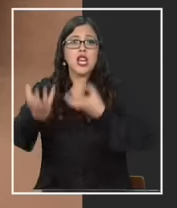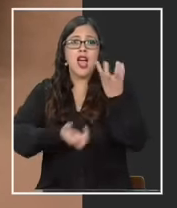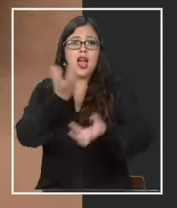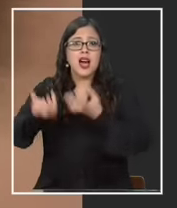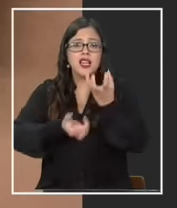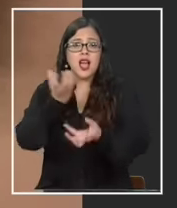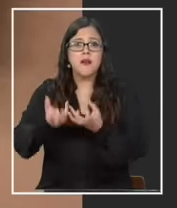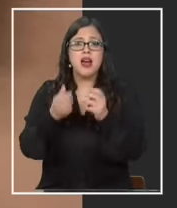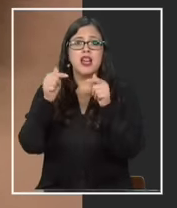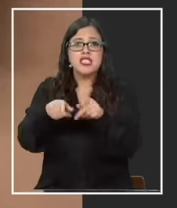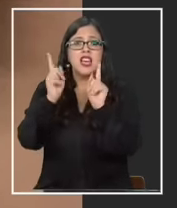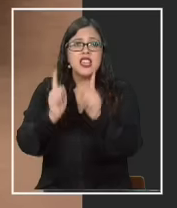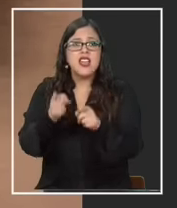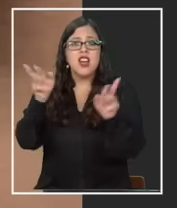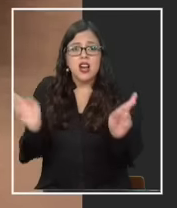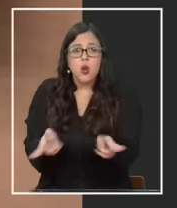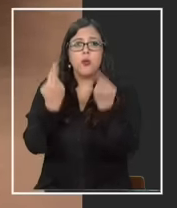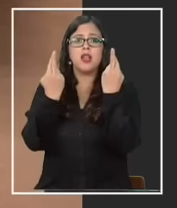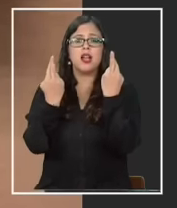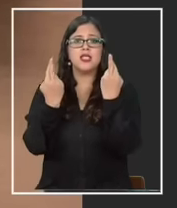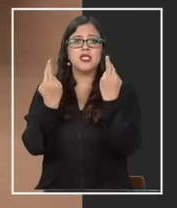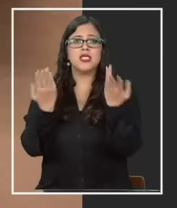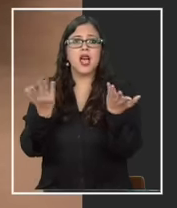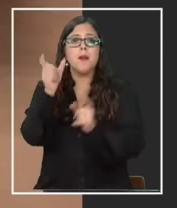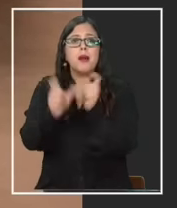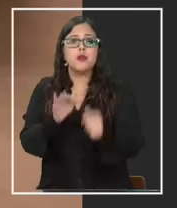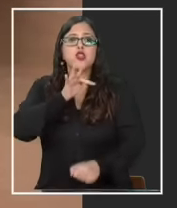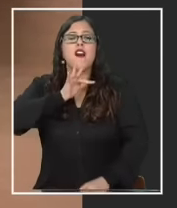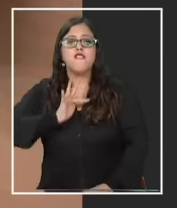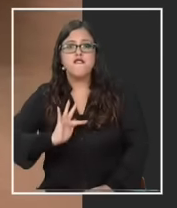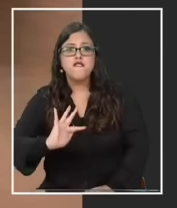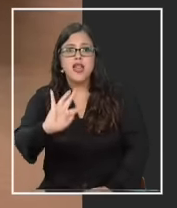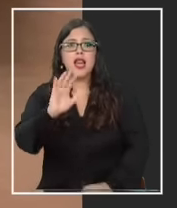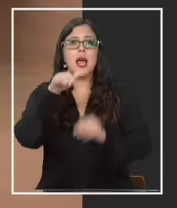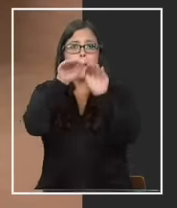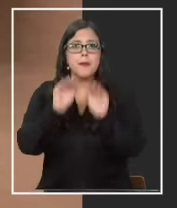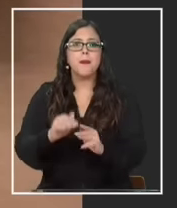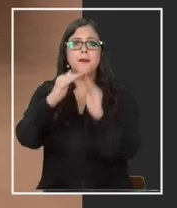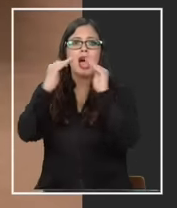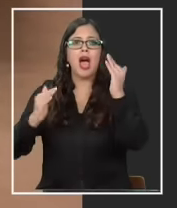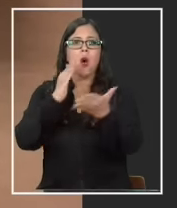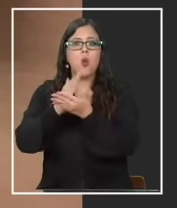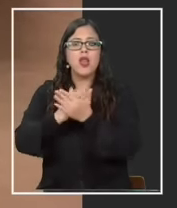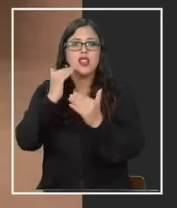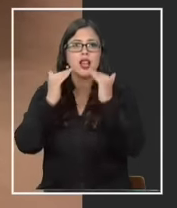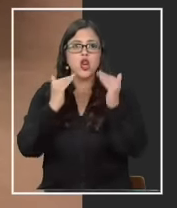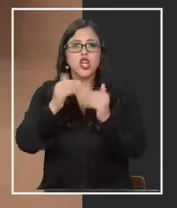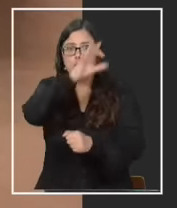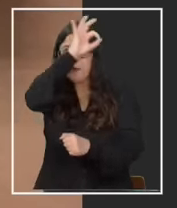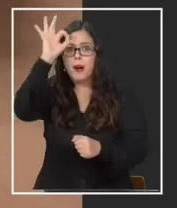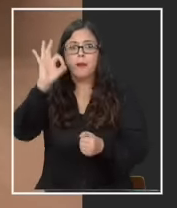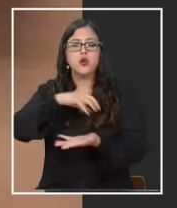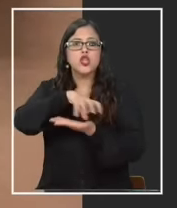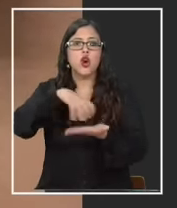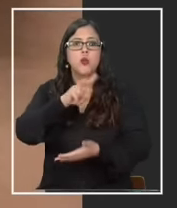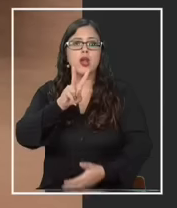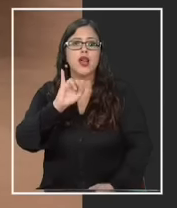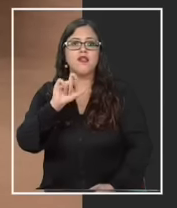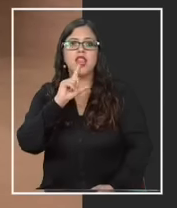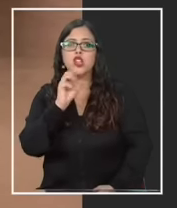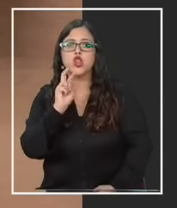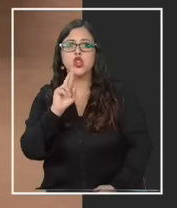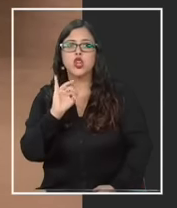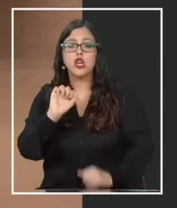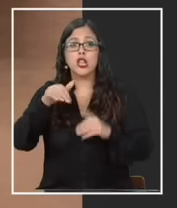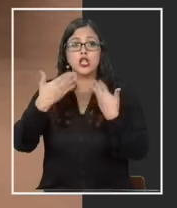católica tiene que volver a recuperarse para los fieles así como la escuela de los niños mapuche en victoria por lo tanto